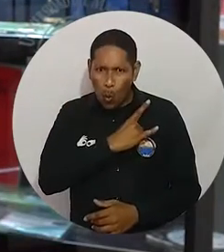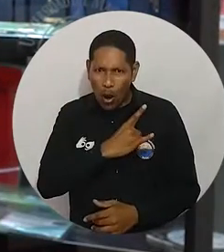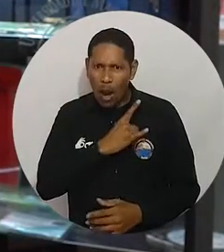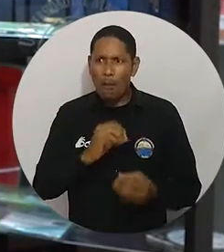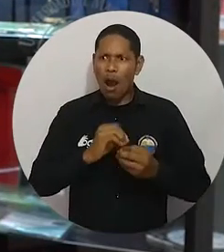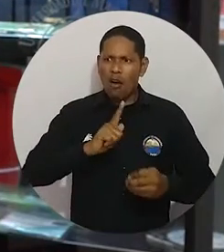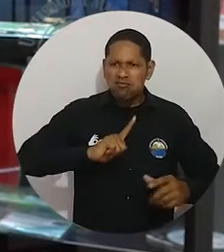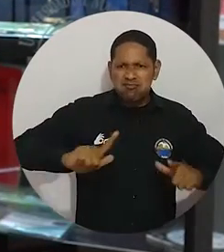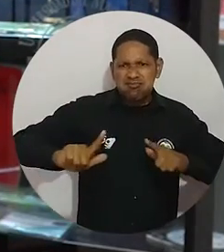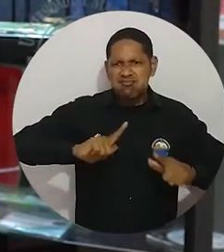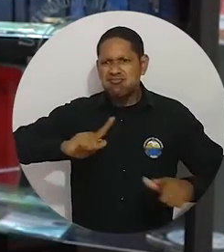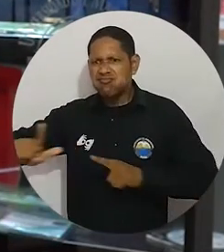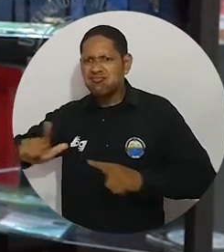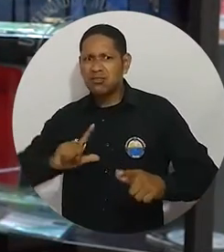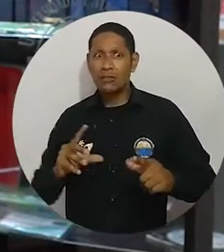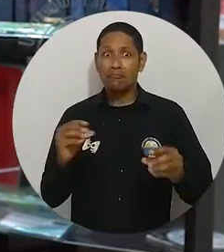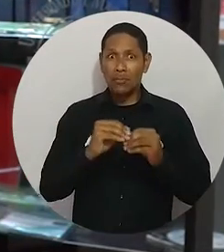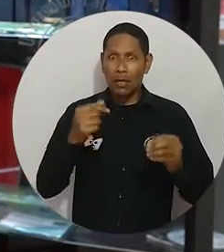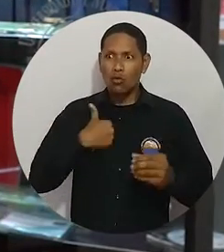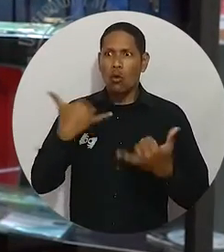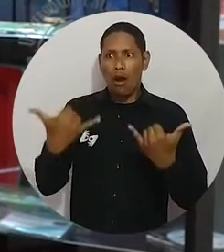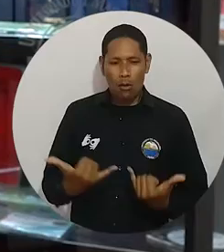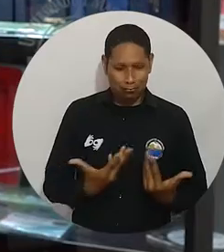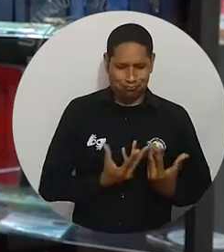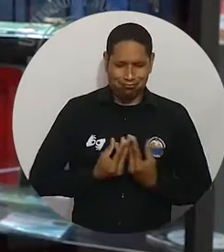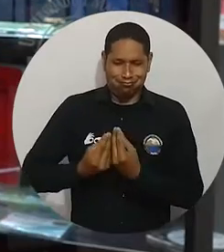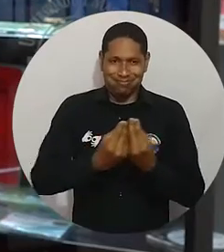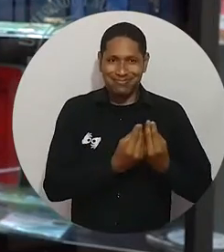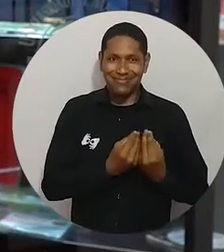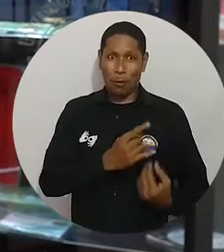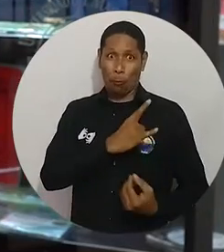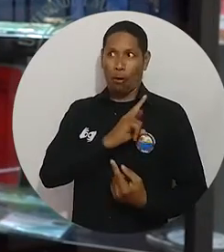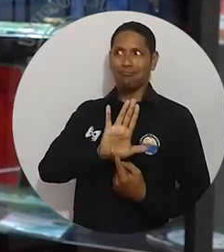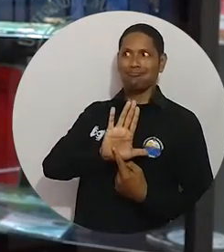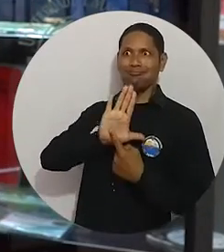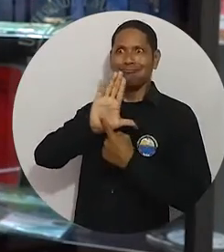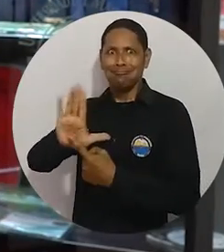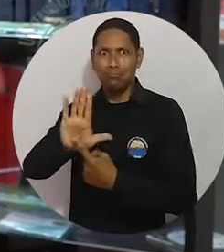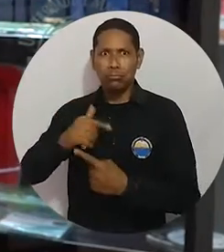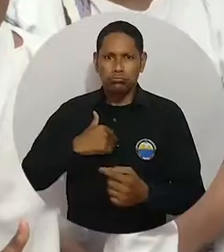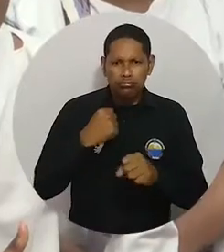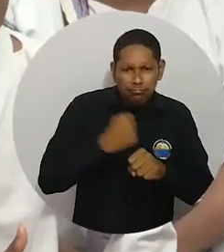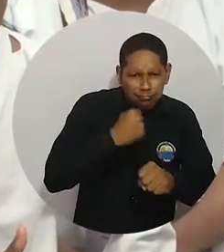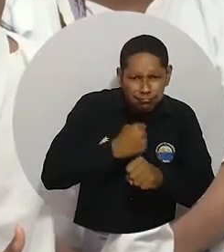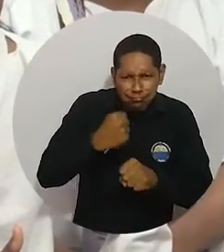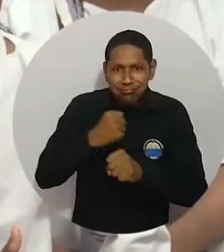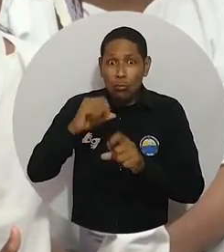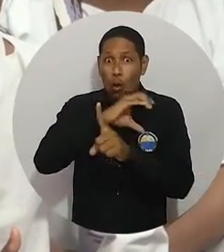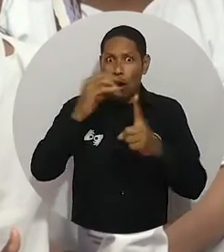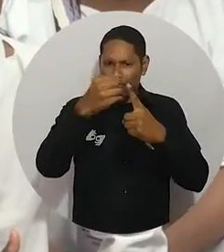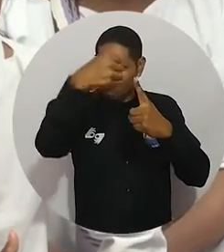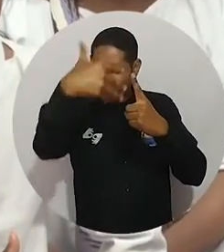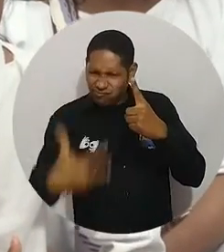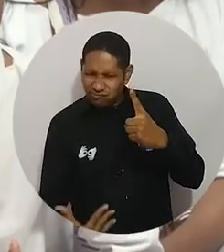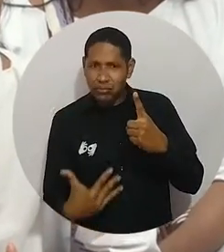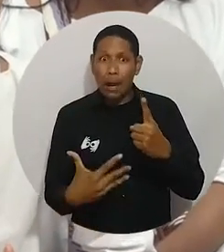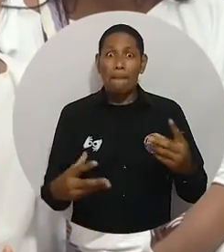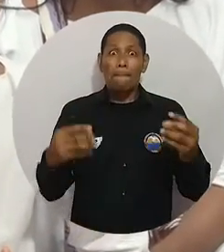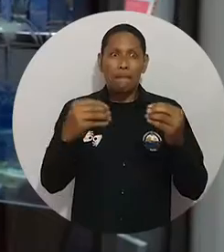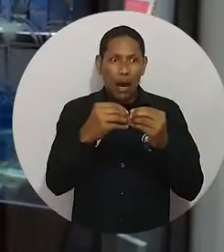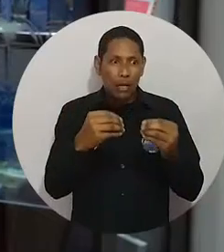en este aspecto va a liderar a través de mi persona, porque voy a representar al colectivo de la universidad, quienes estamos trabajando en el ámbito de la